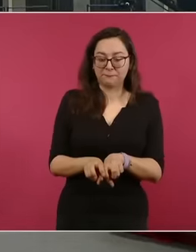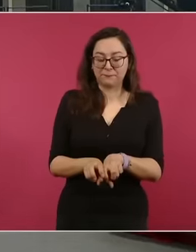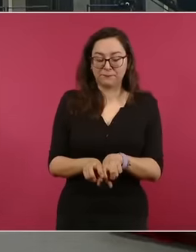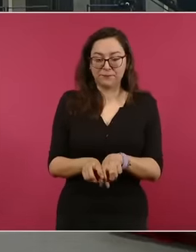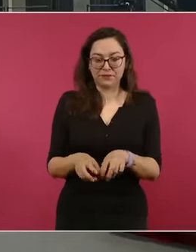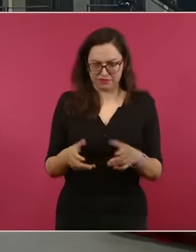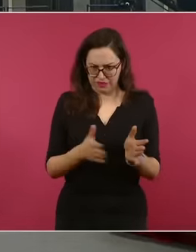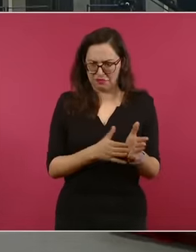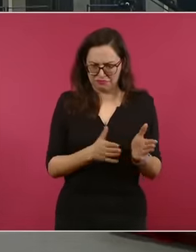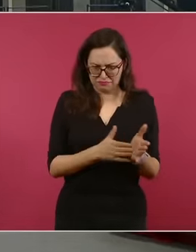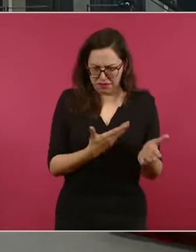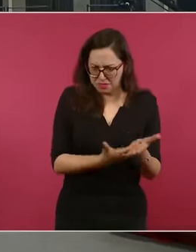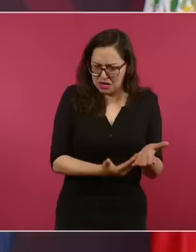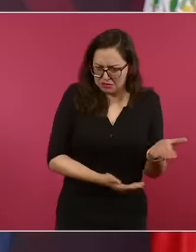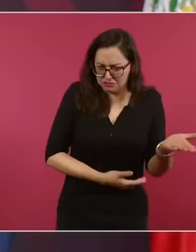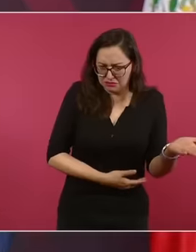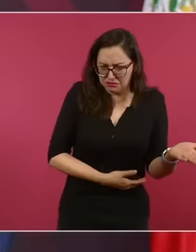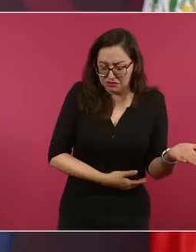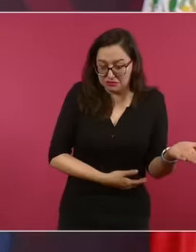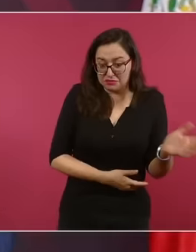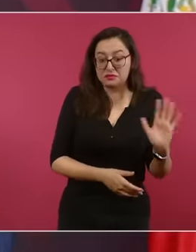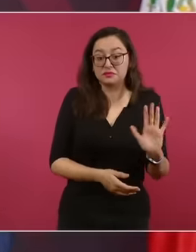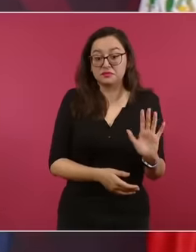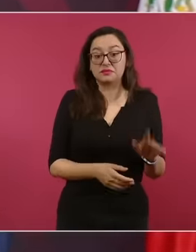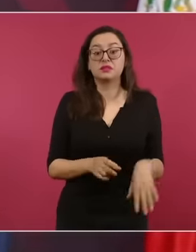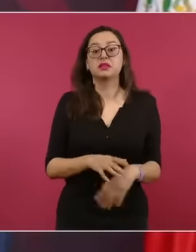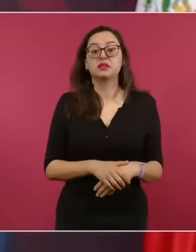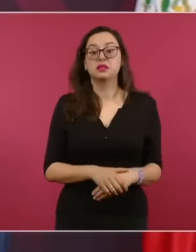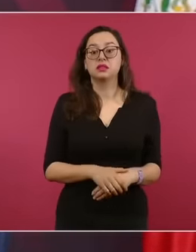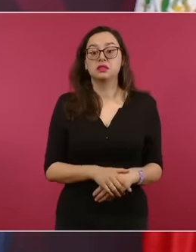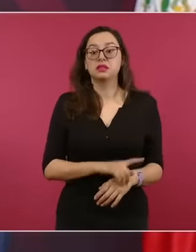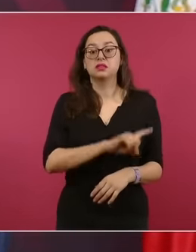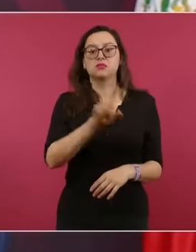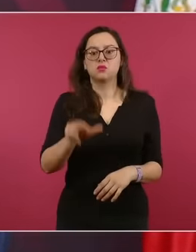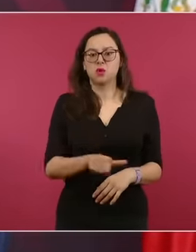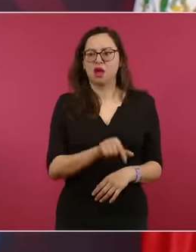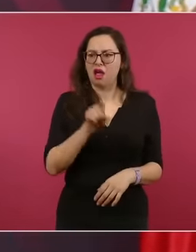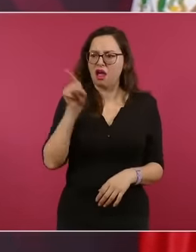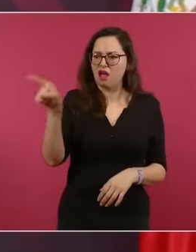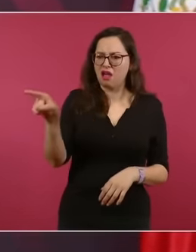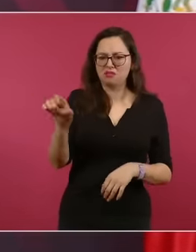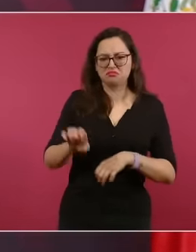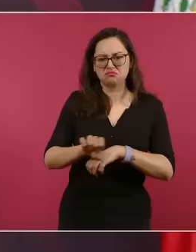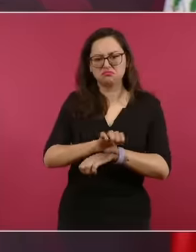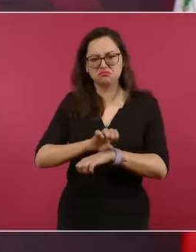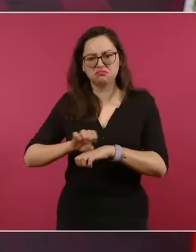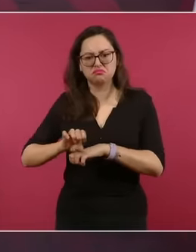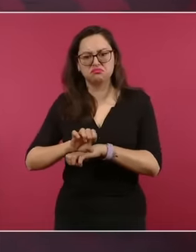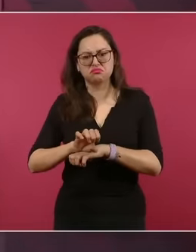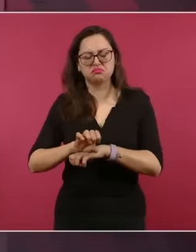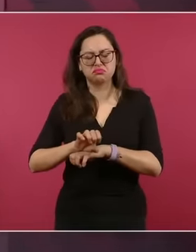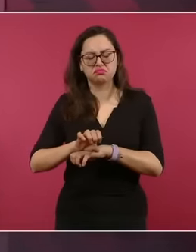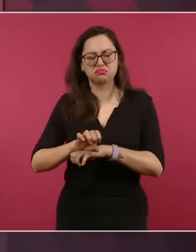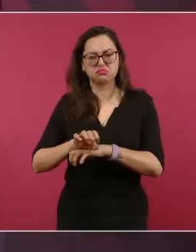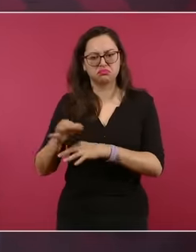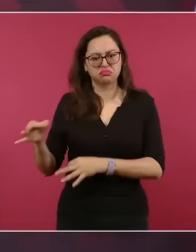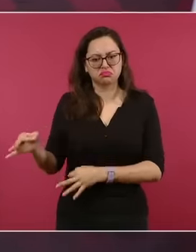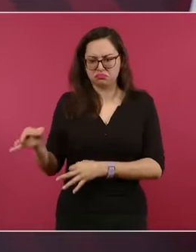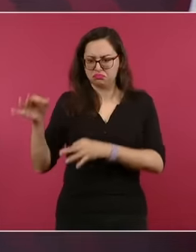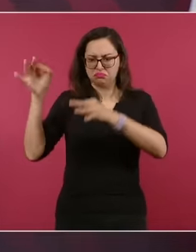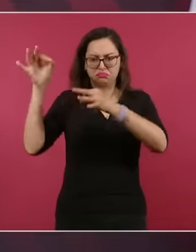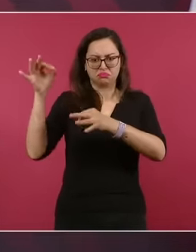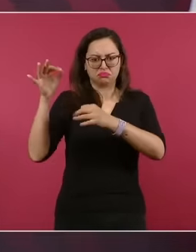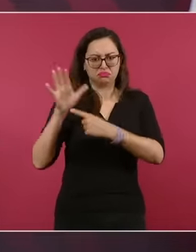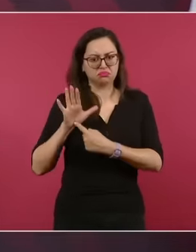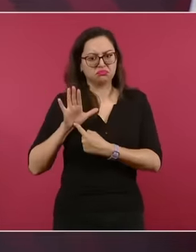niegan la